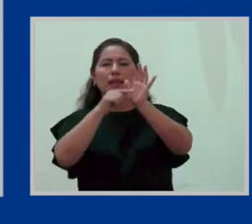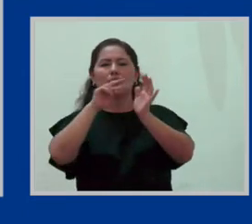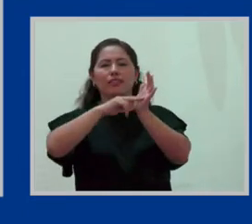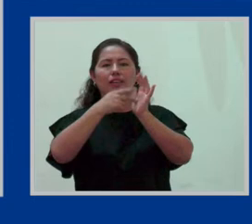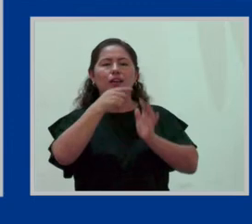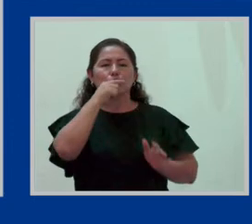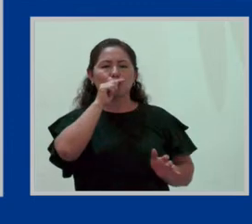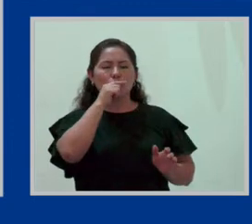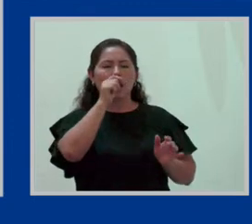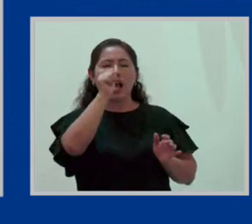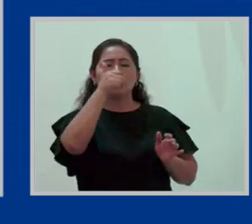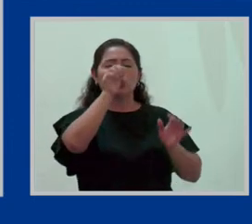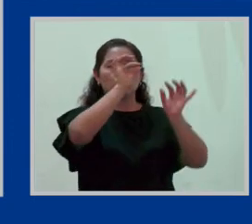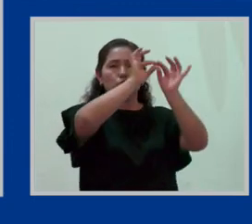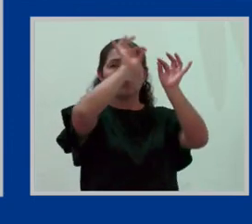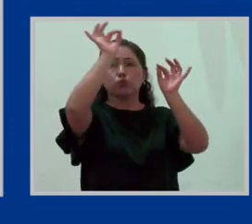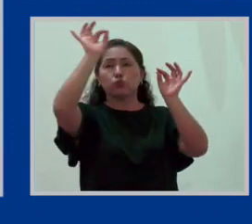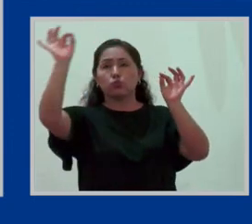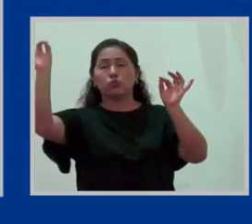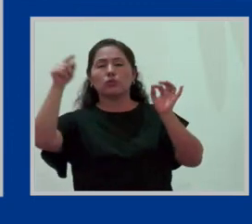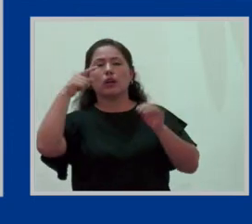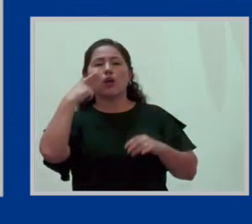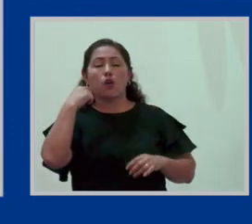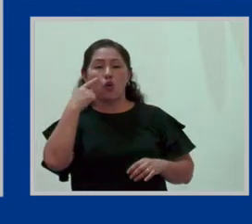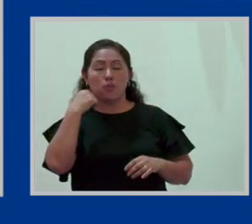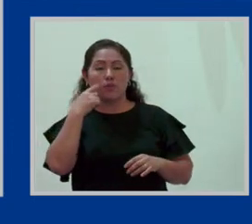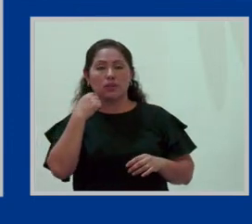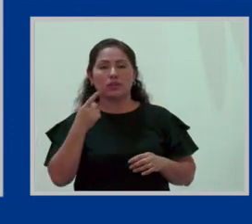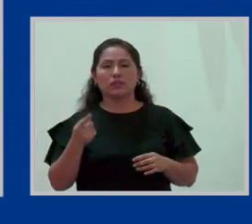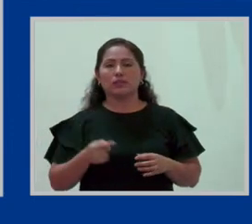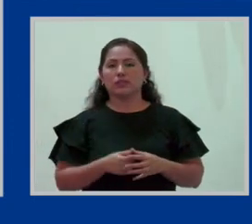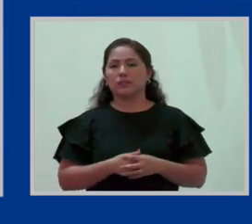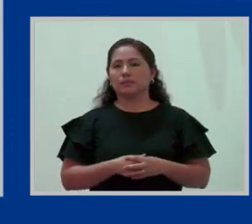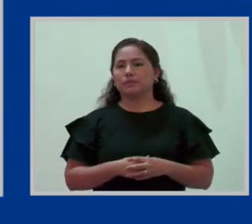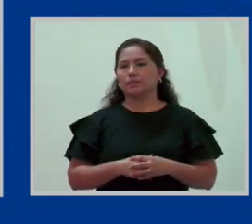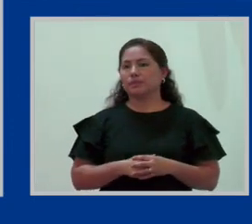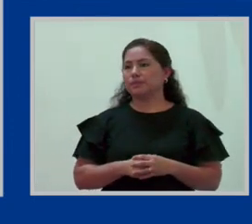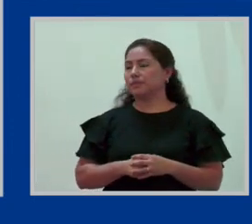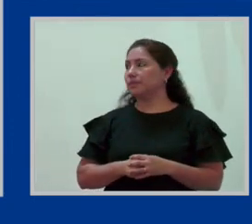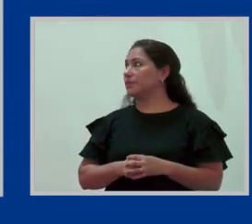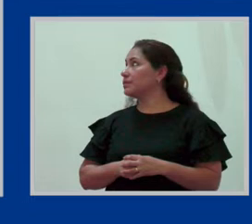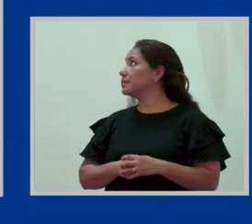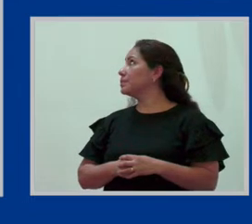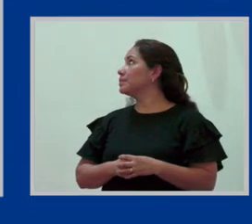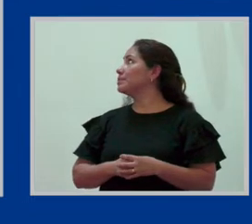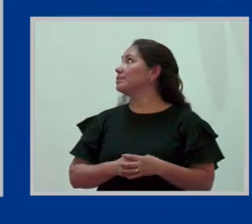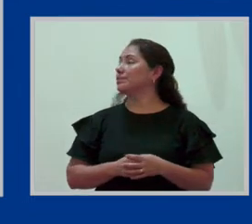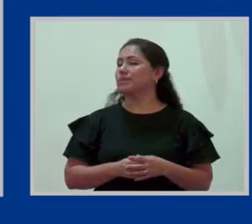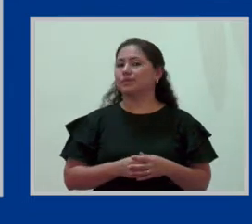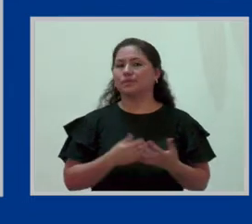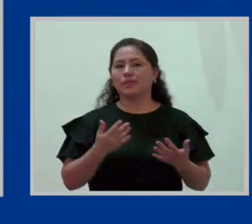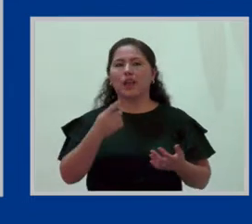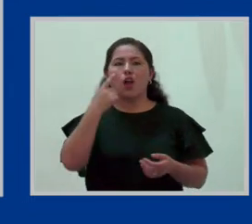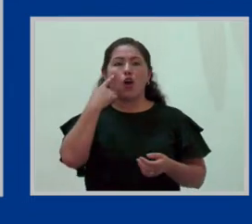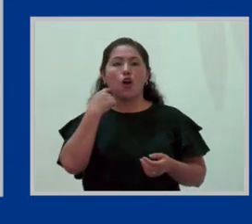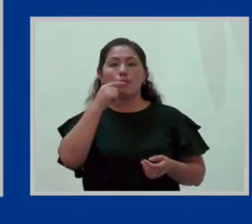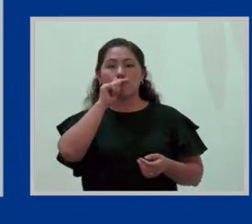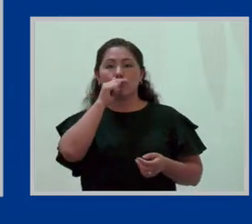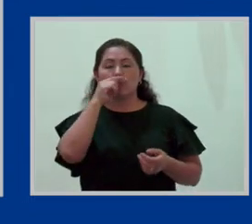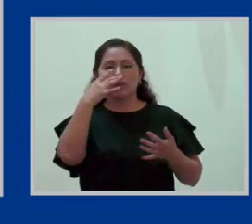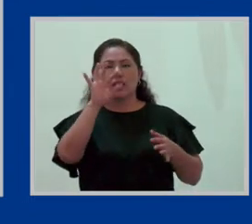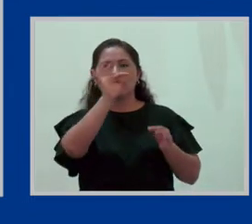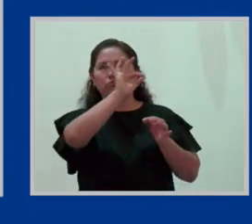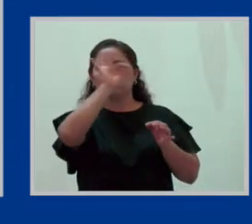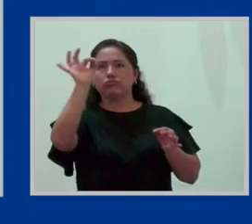los hombres. Entonces, la brecha sin hijos, ya existe brecha. O sea, solo por el tema de género ya hay brecha.